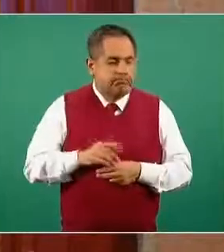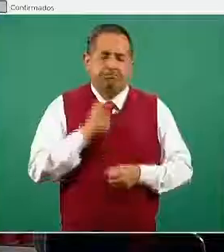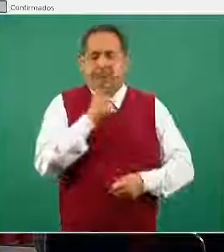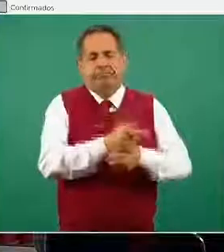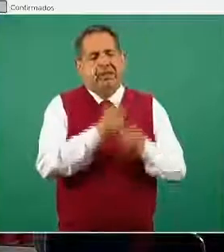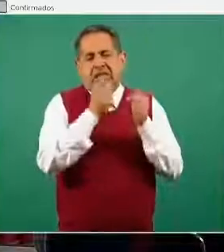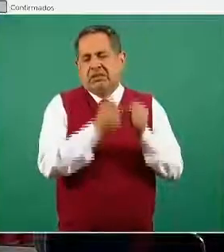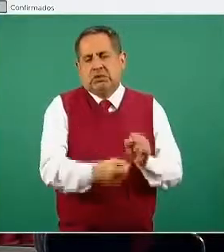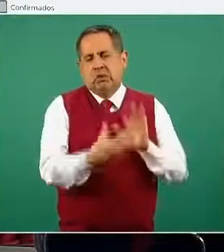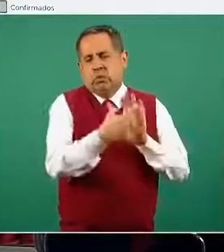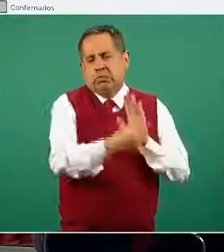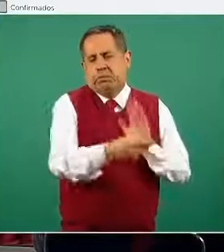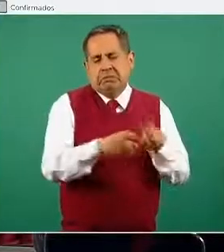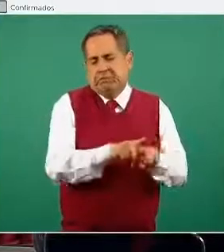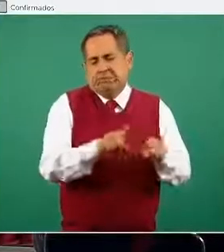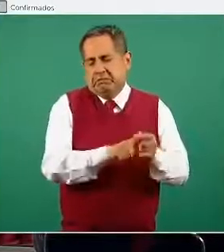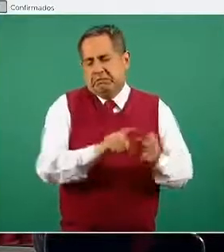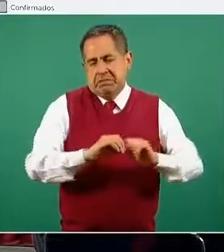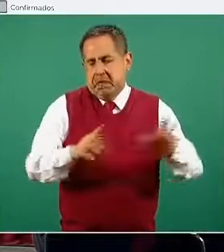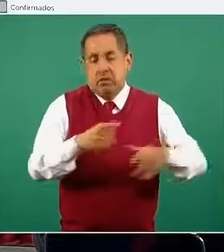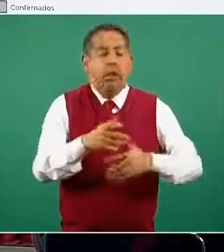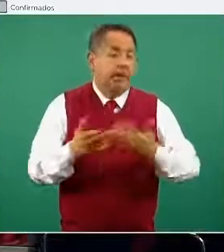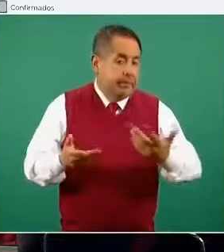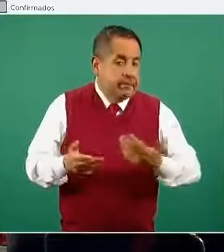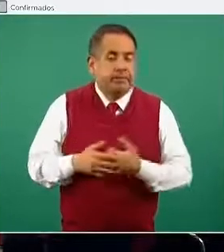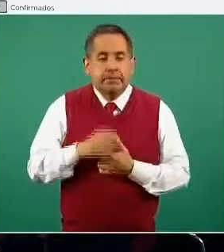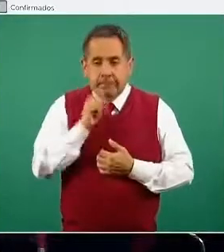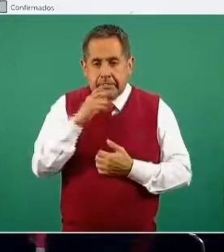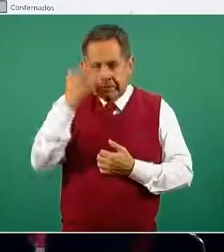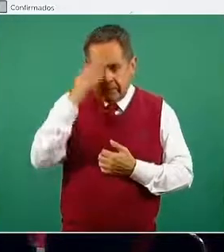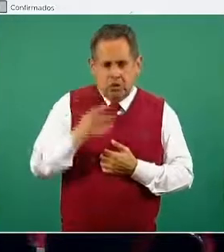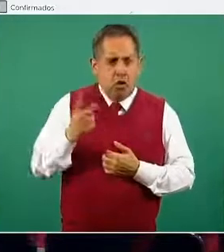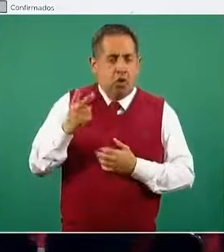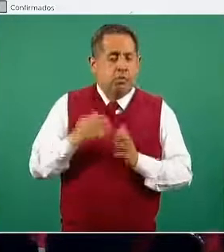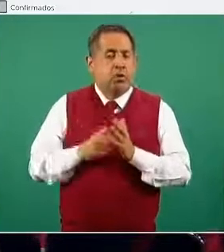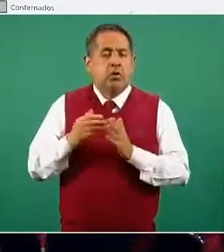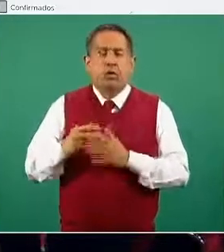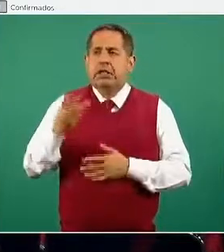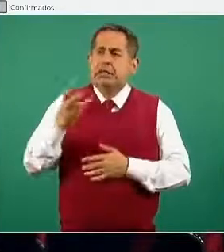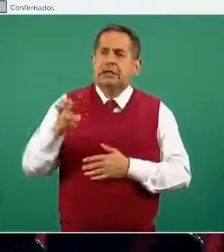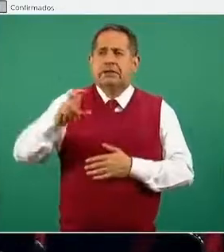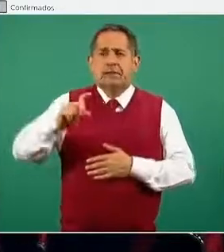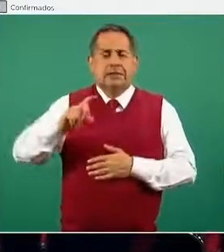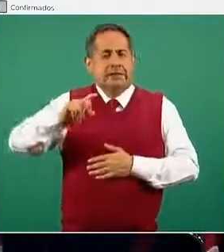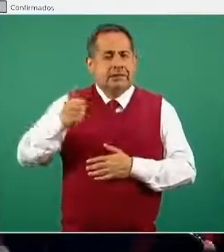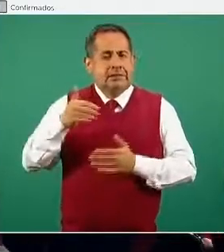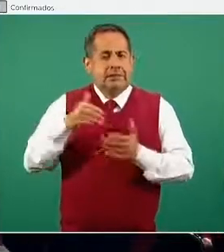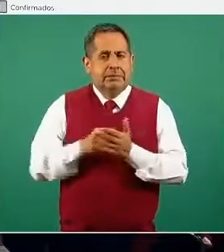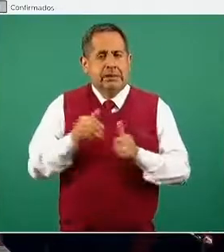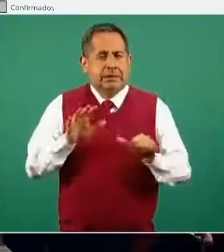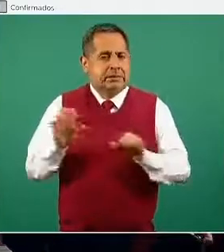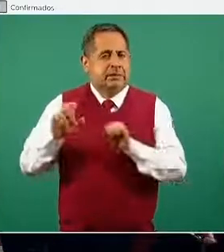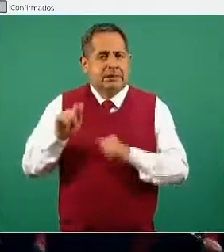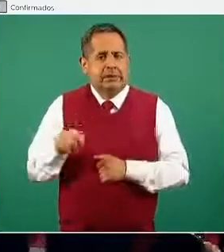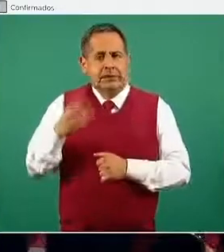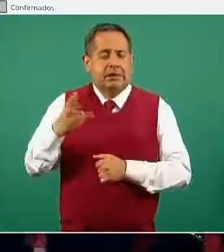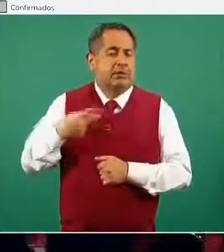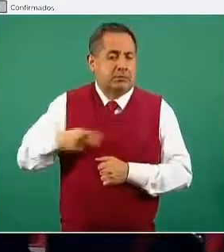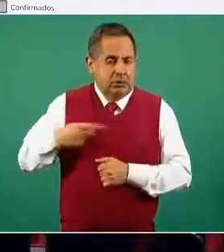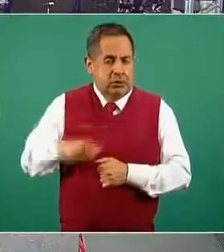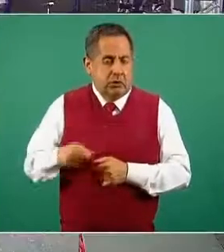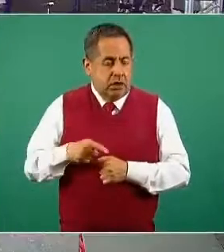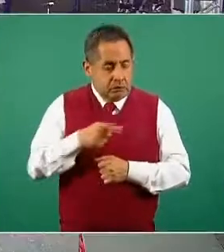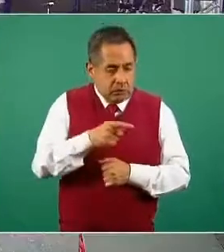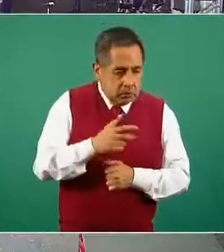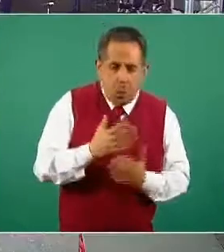epidemiológica. Y así también porque sabemos que dos millones trescientos treinta y seis mil seiscientas setenta y tres personas dieron